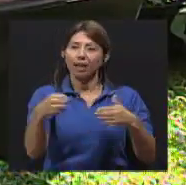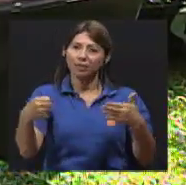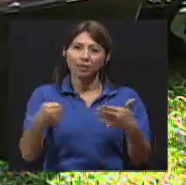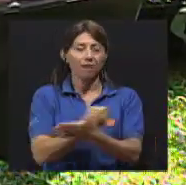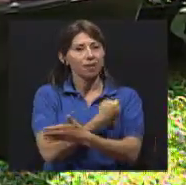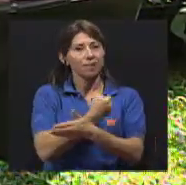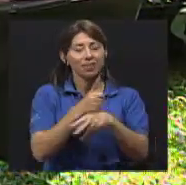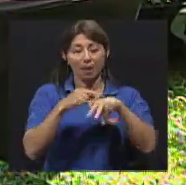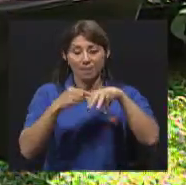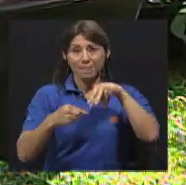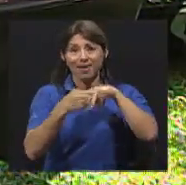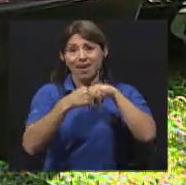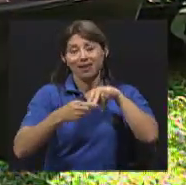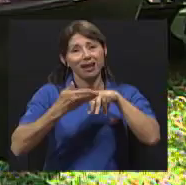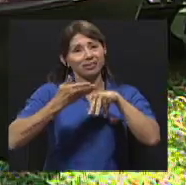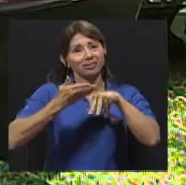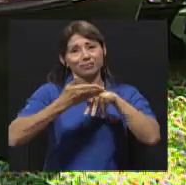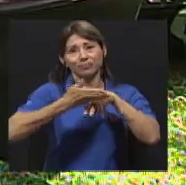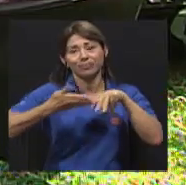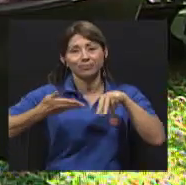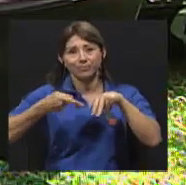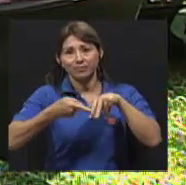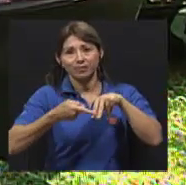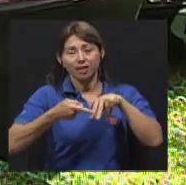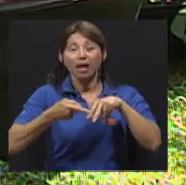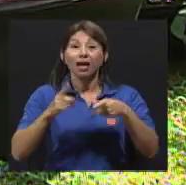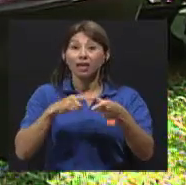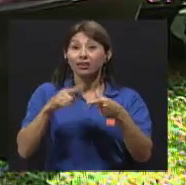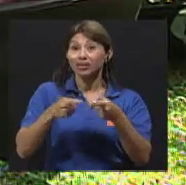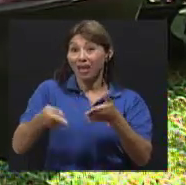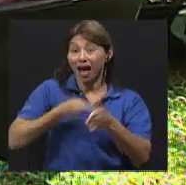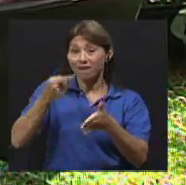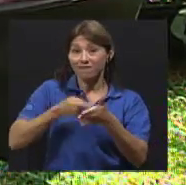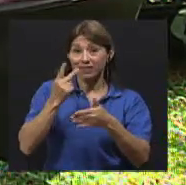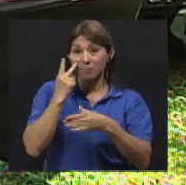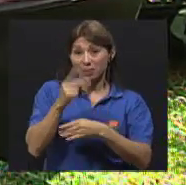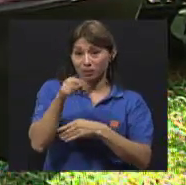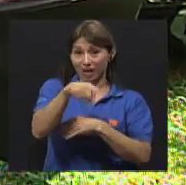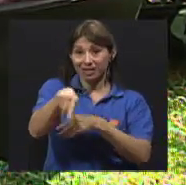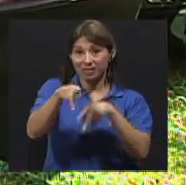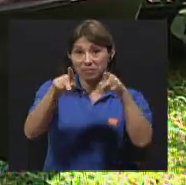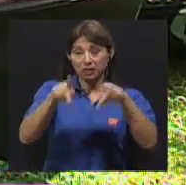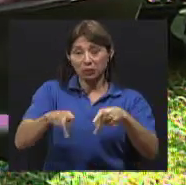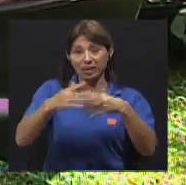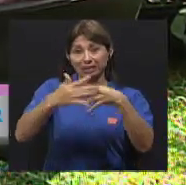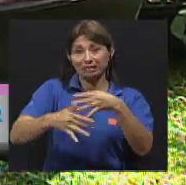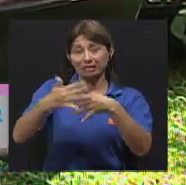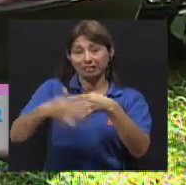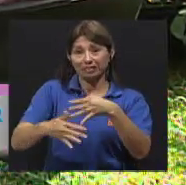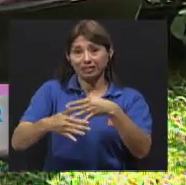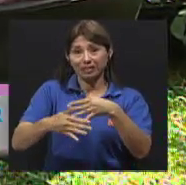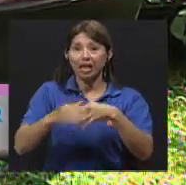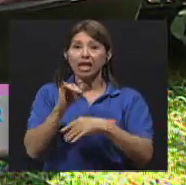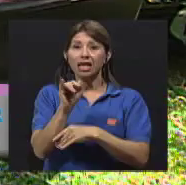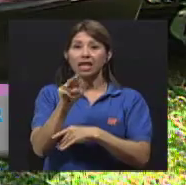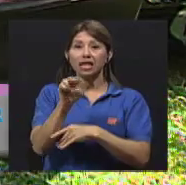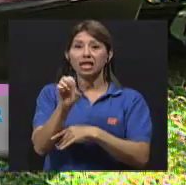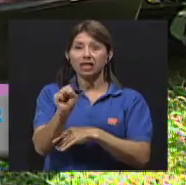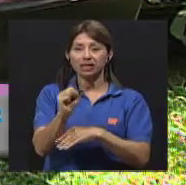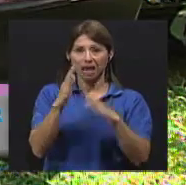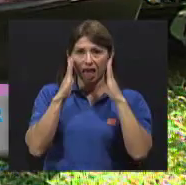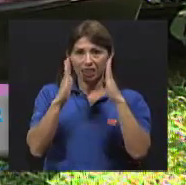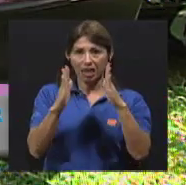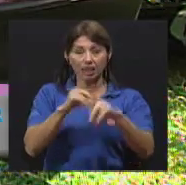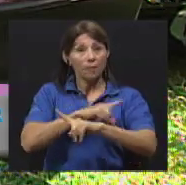anterior del costo, en muchos casos tenemos que estos pacientes, en algunos casos son atendidos por el INSS, pero vence la póliza.